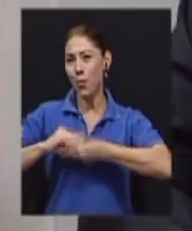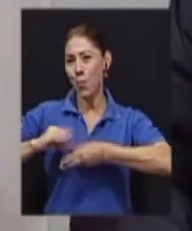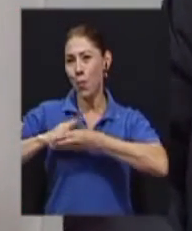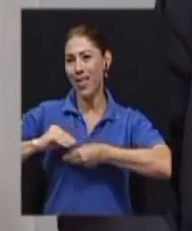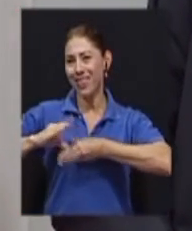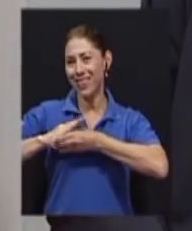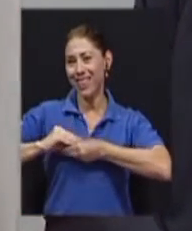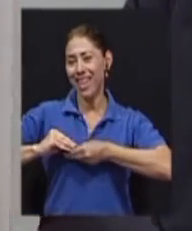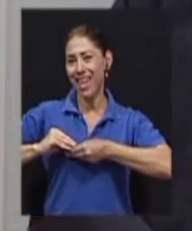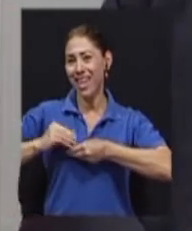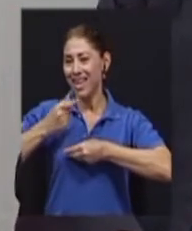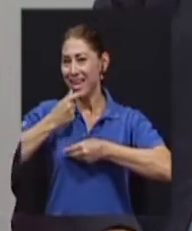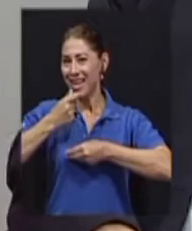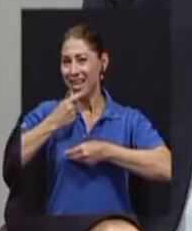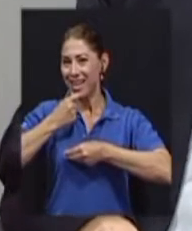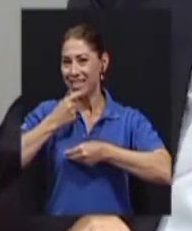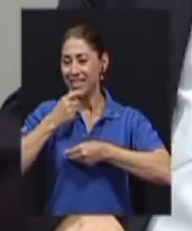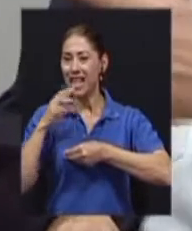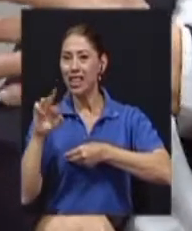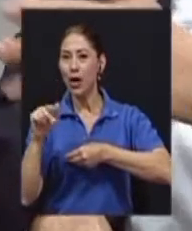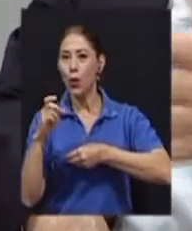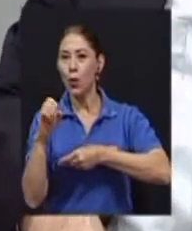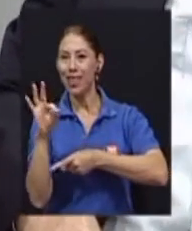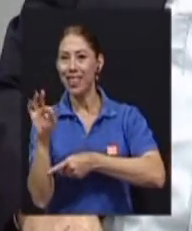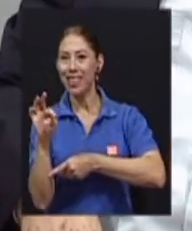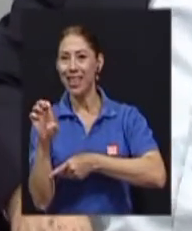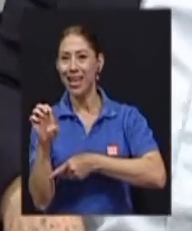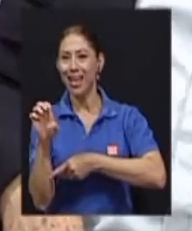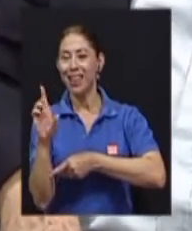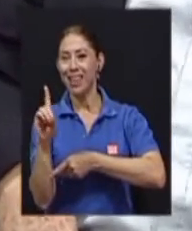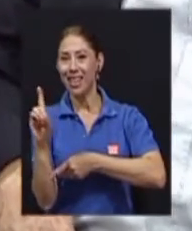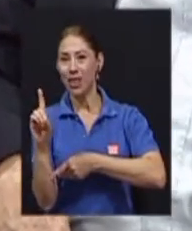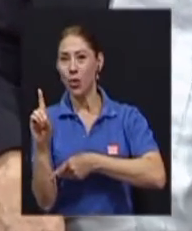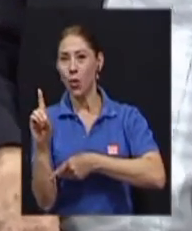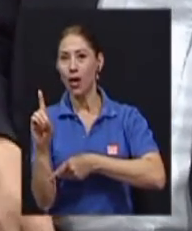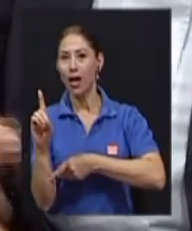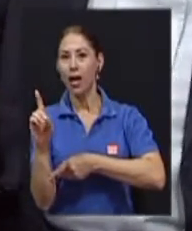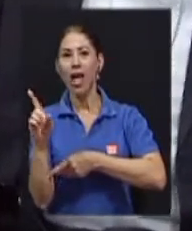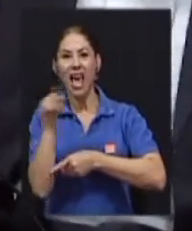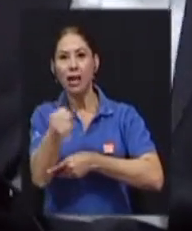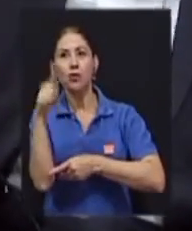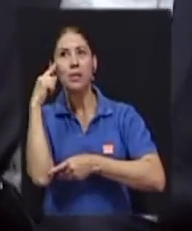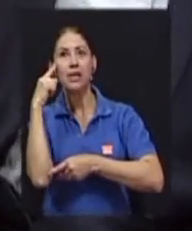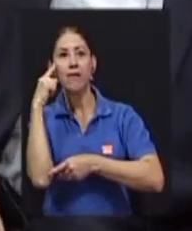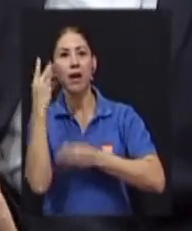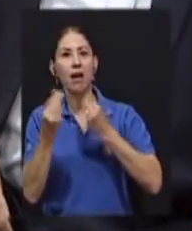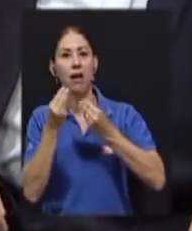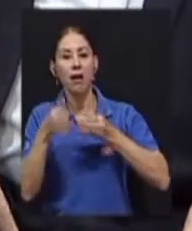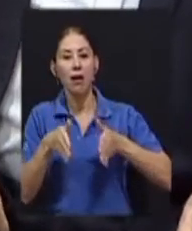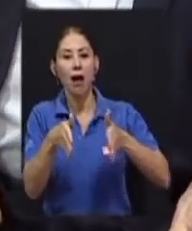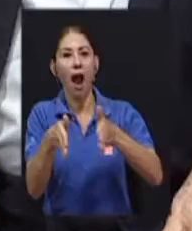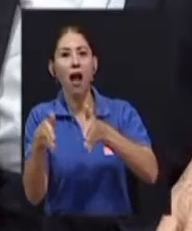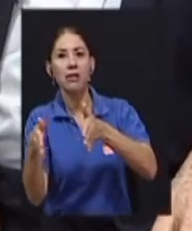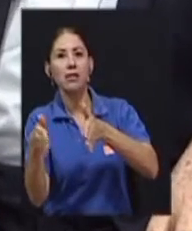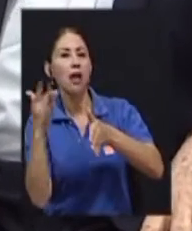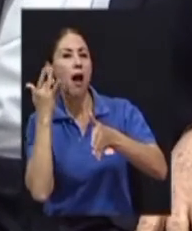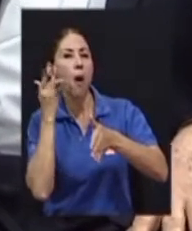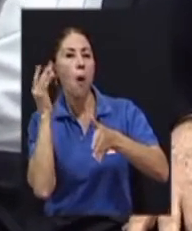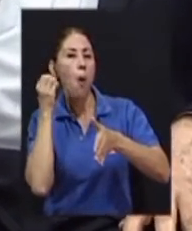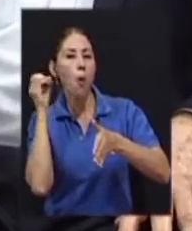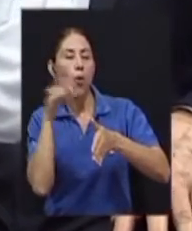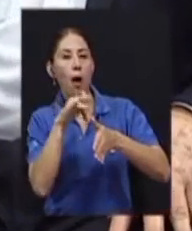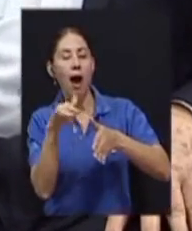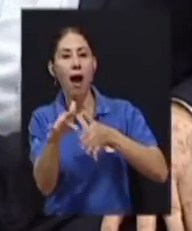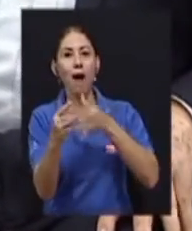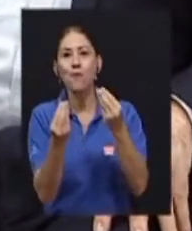Dittington, que todas las calles estaban empedradas con oro. Y lo que encontraron fue un montón de problemas,